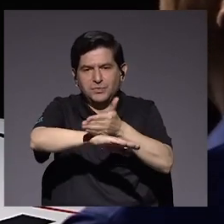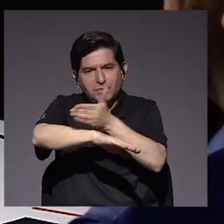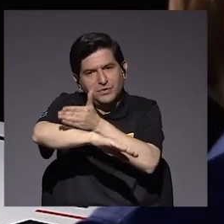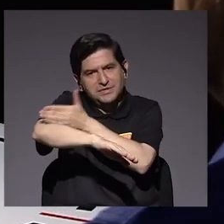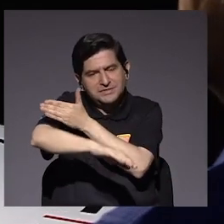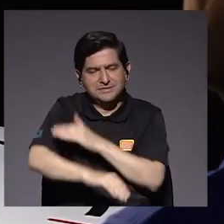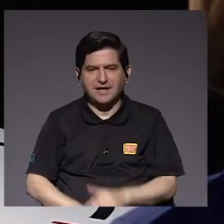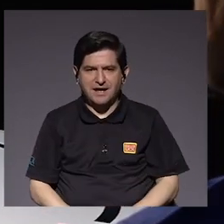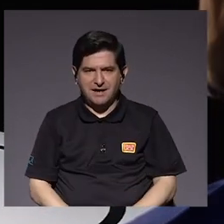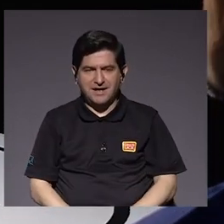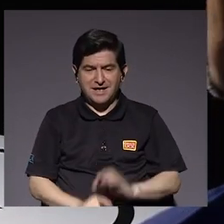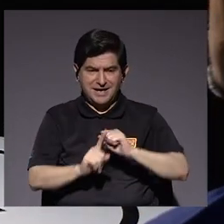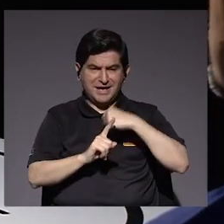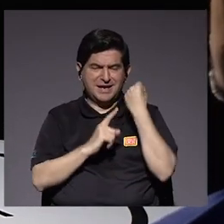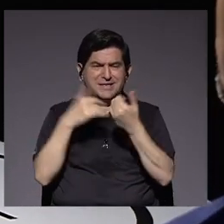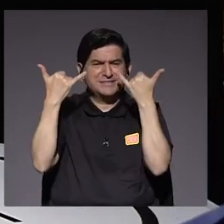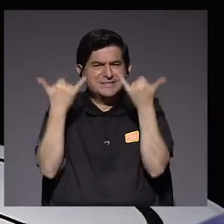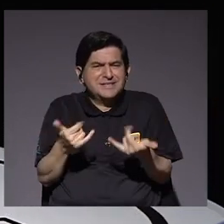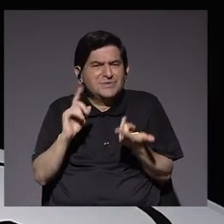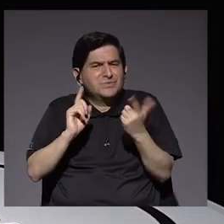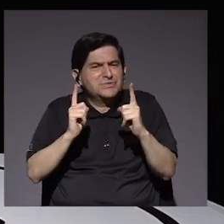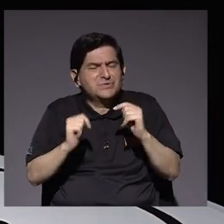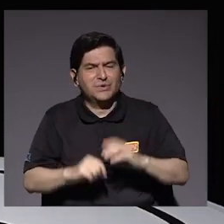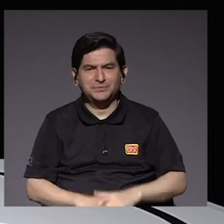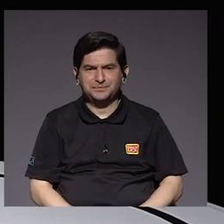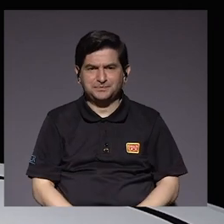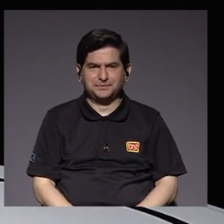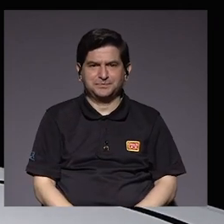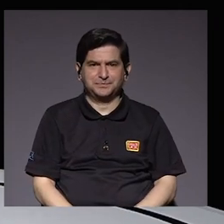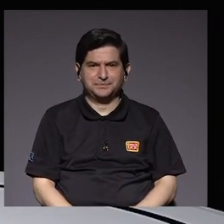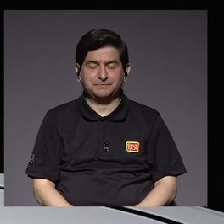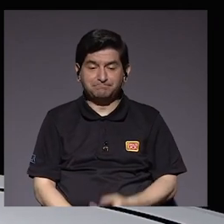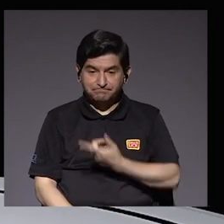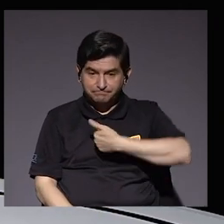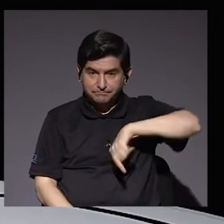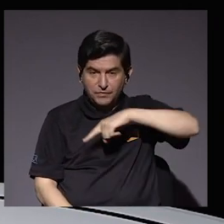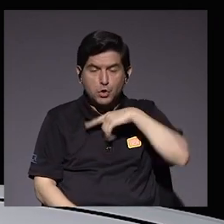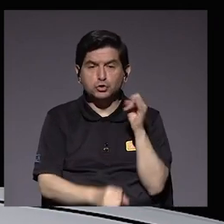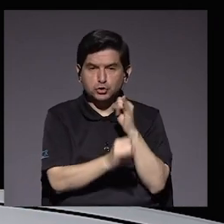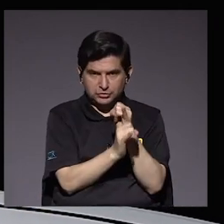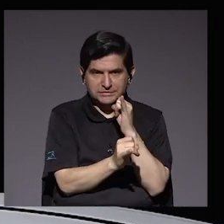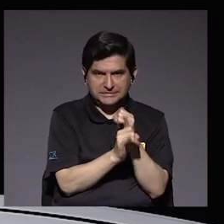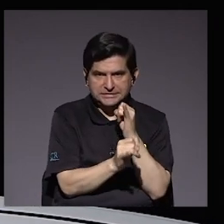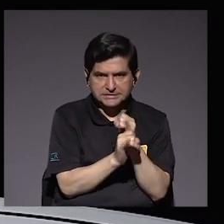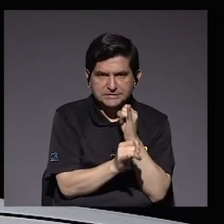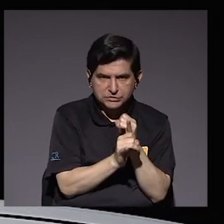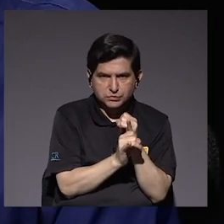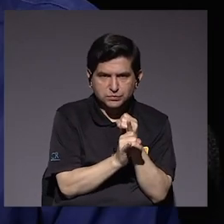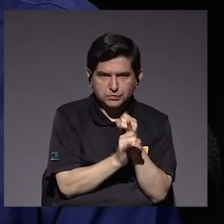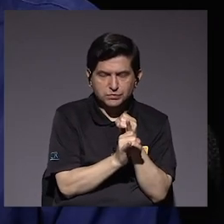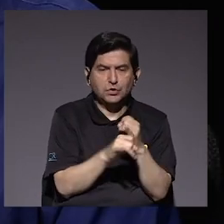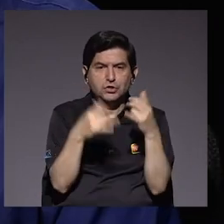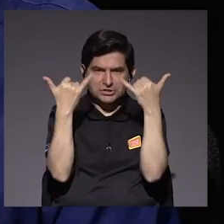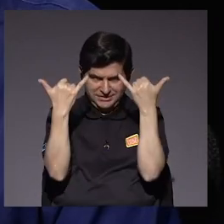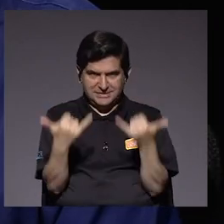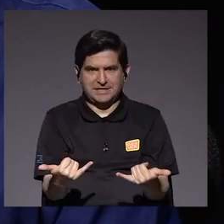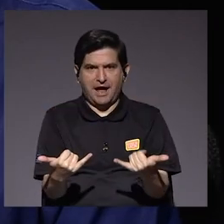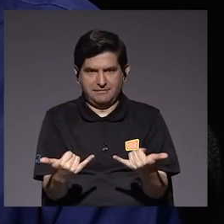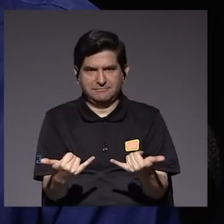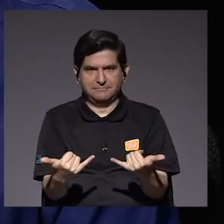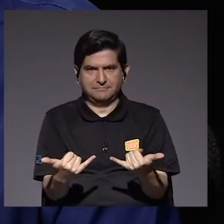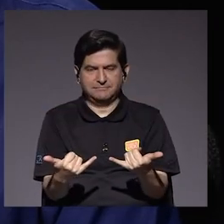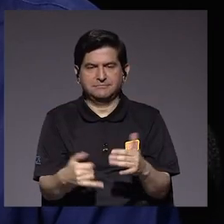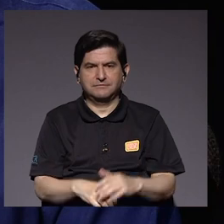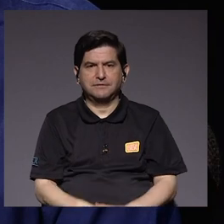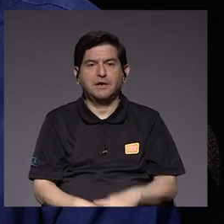recuperado. ¿Cuál es el estado de la situación en este momento, don Alberto? Bueno, nosotros en el instituto ya